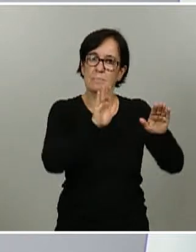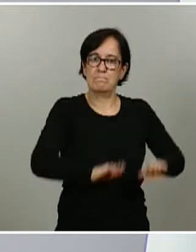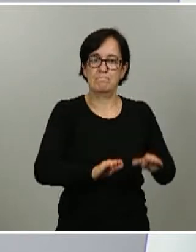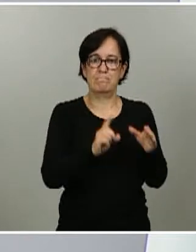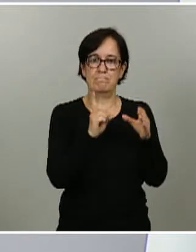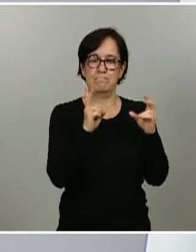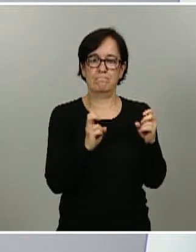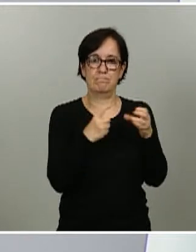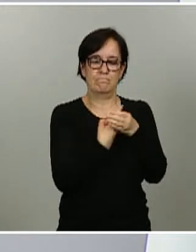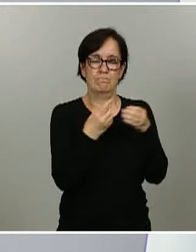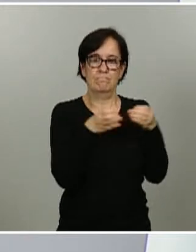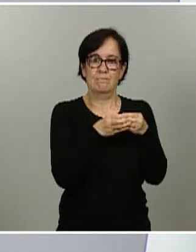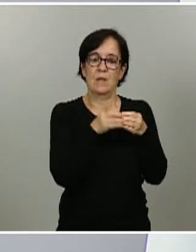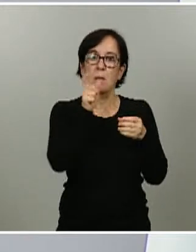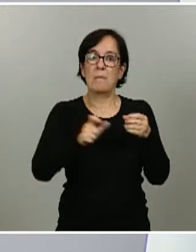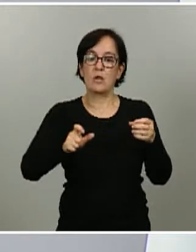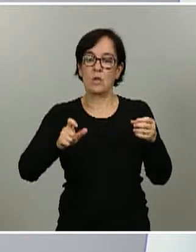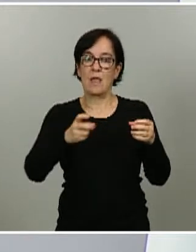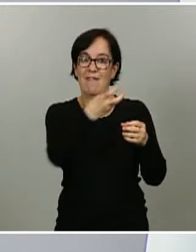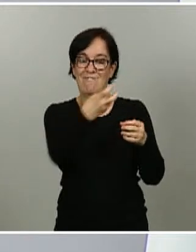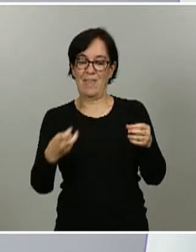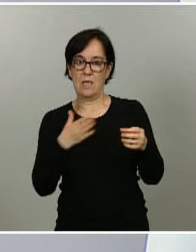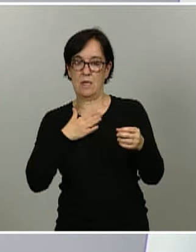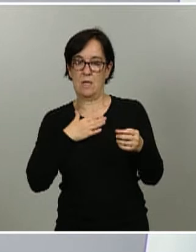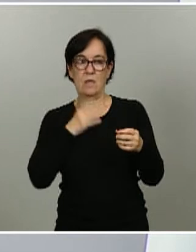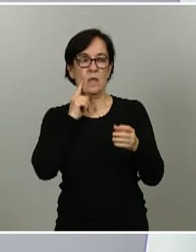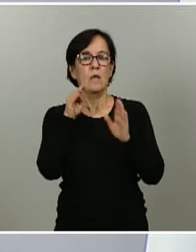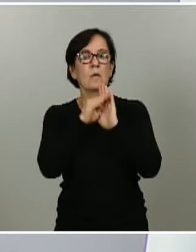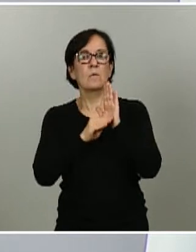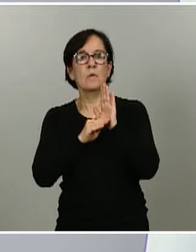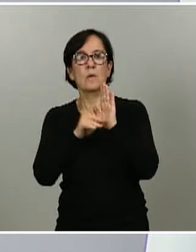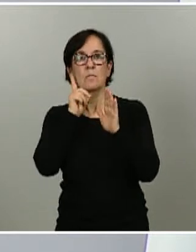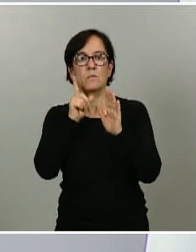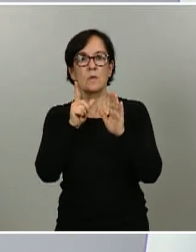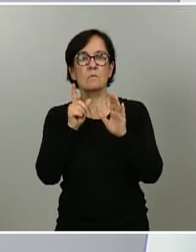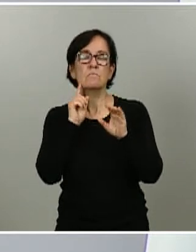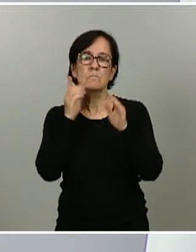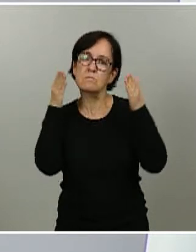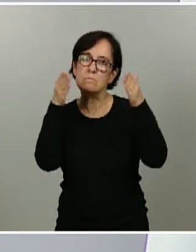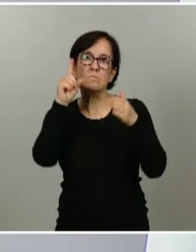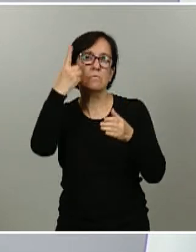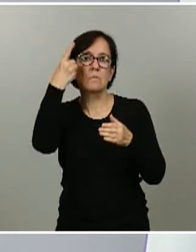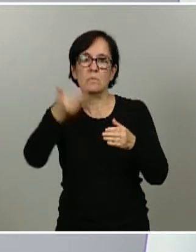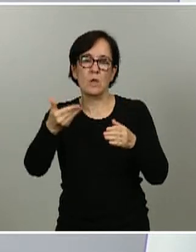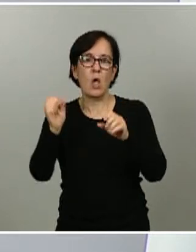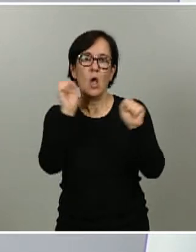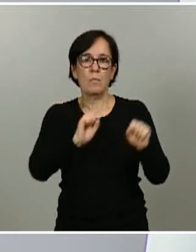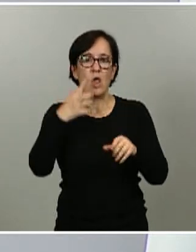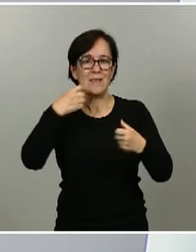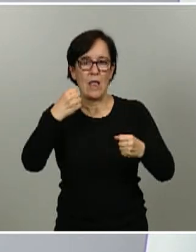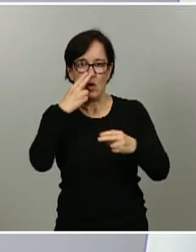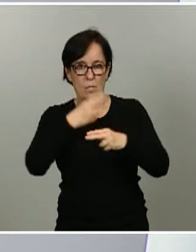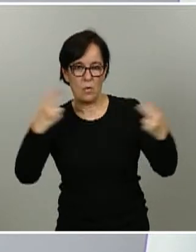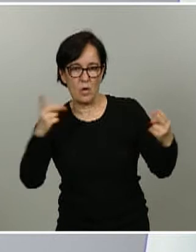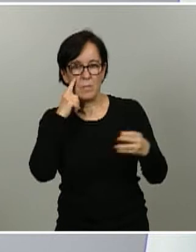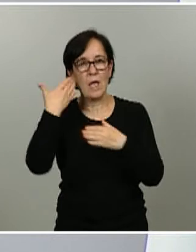de aquellas personas que vienen en nuestro país es una medida como he dicho antes orientada a la protección de la salud pública y consistente con las limitaciones de